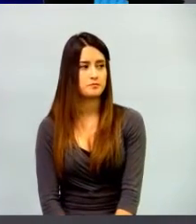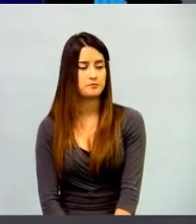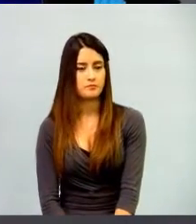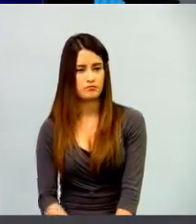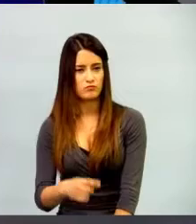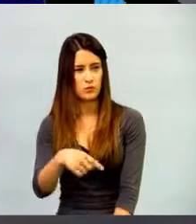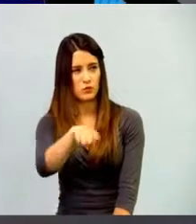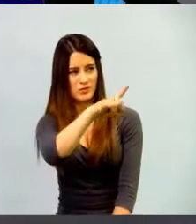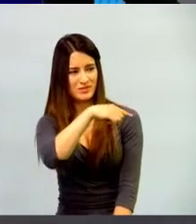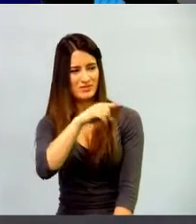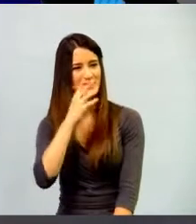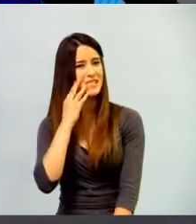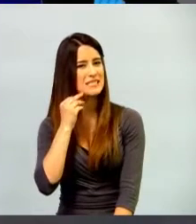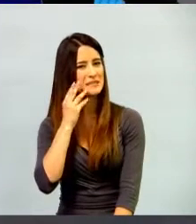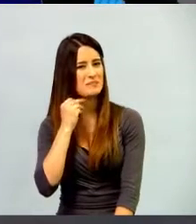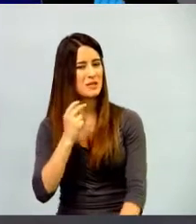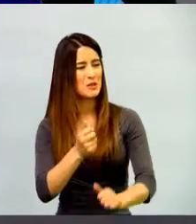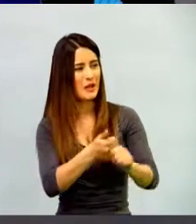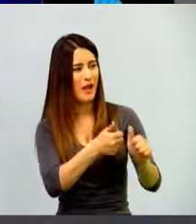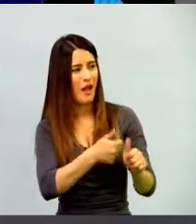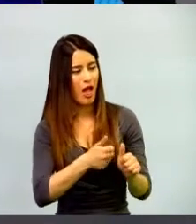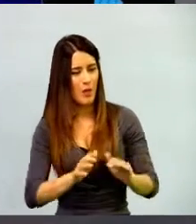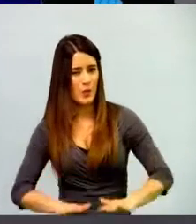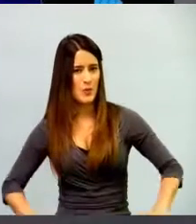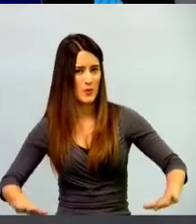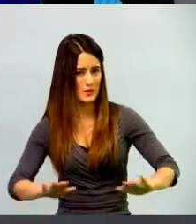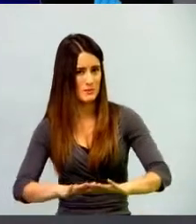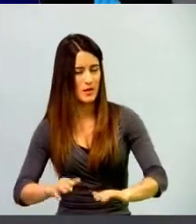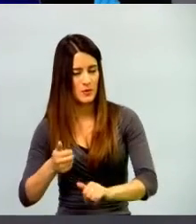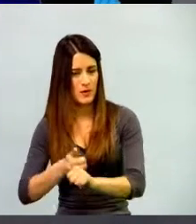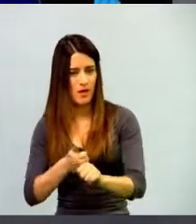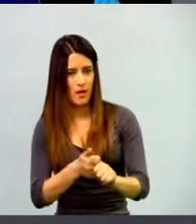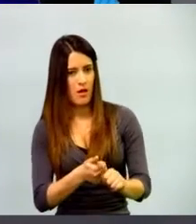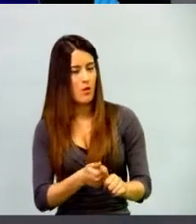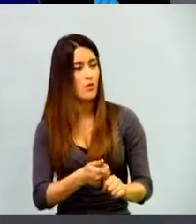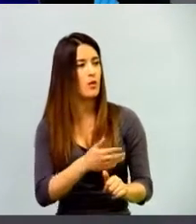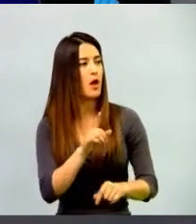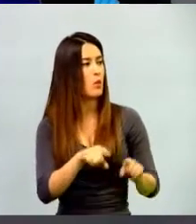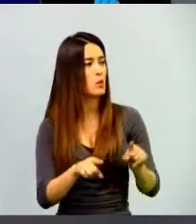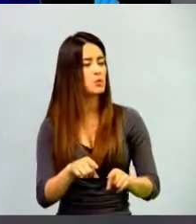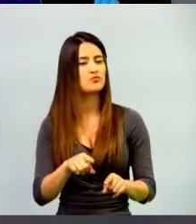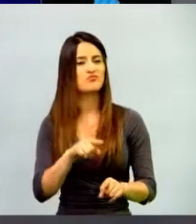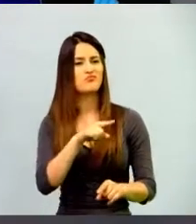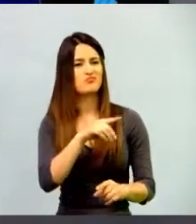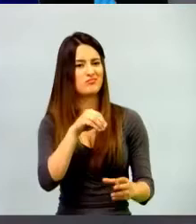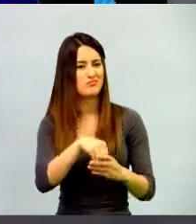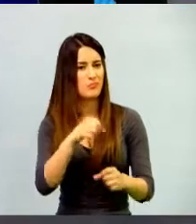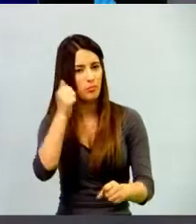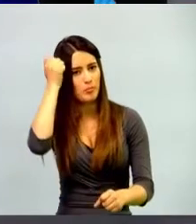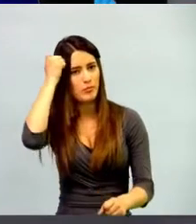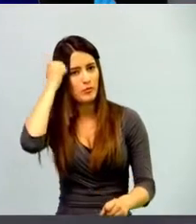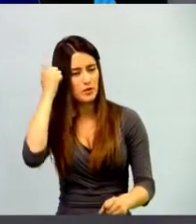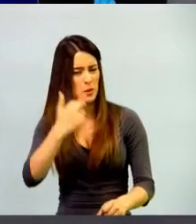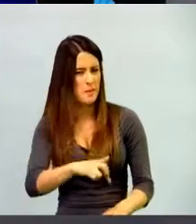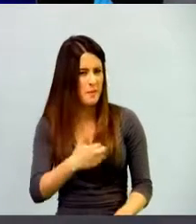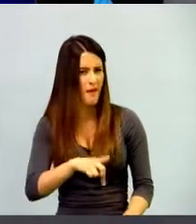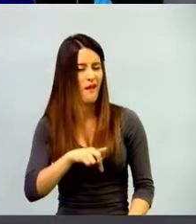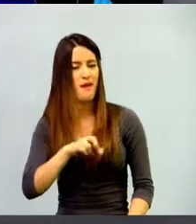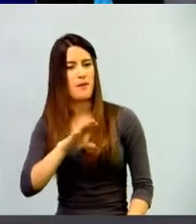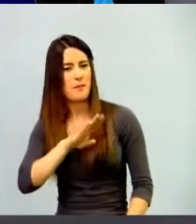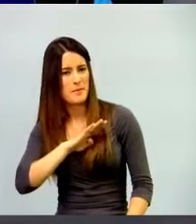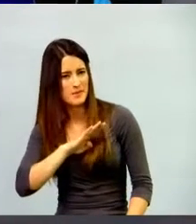expertos en cada uno de sus espacios, porque tenemos hoy la representación de la educación básica, de la educación superior, de los proyectos,